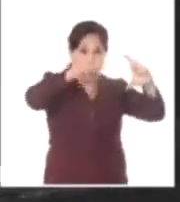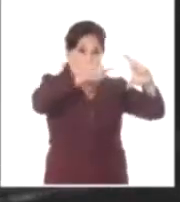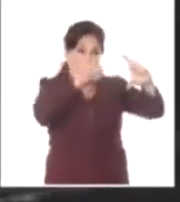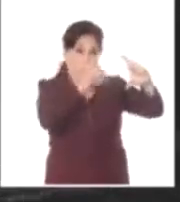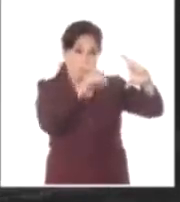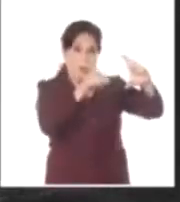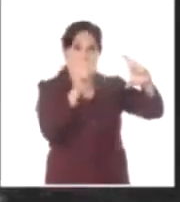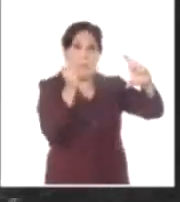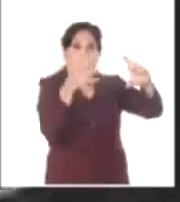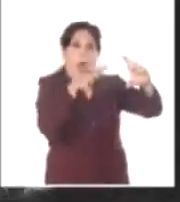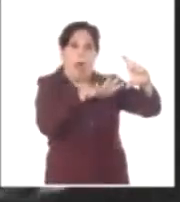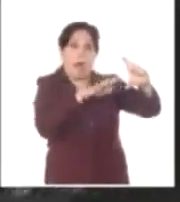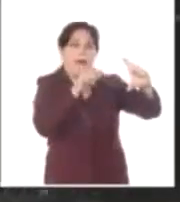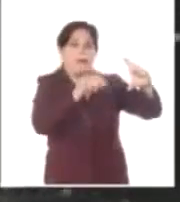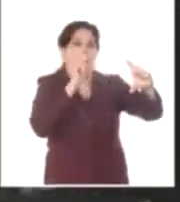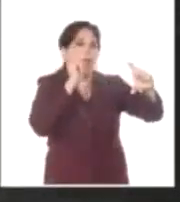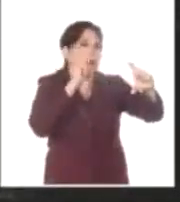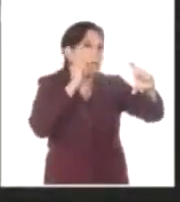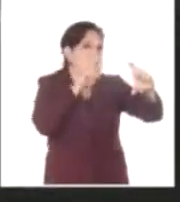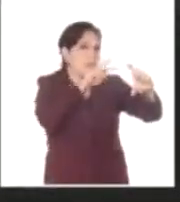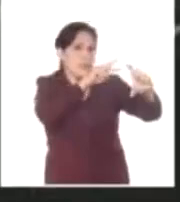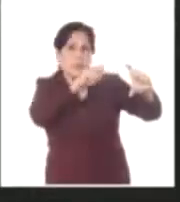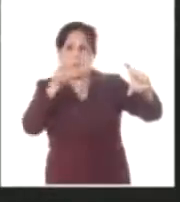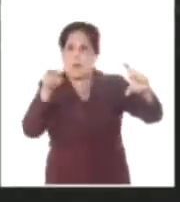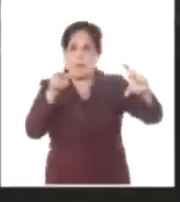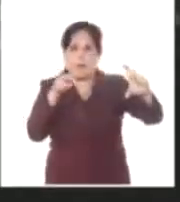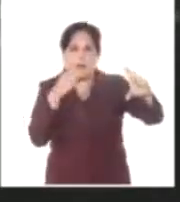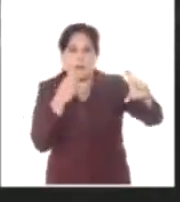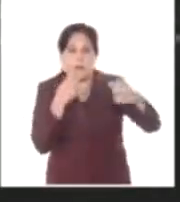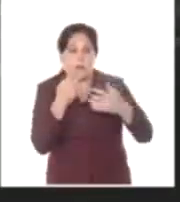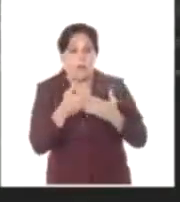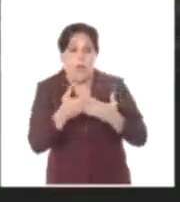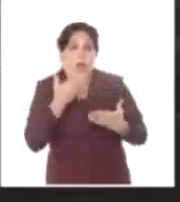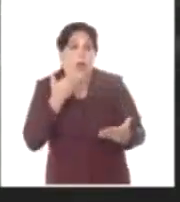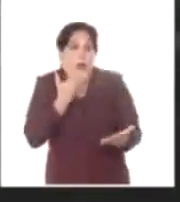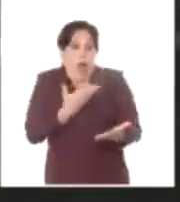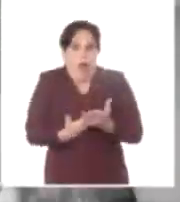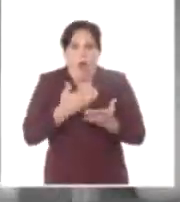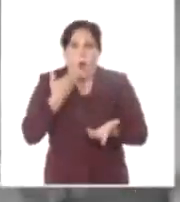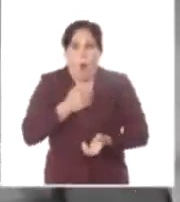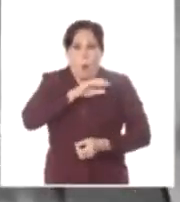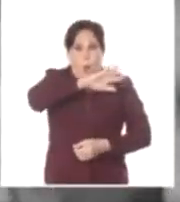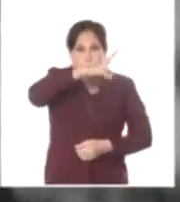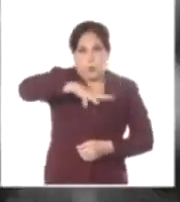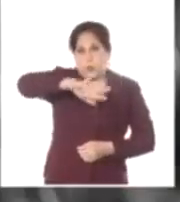cuánta alusión a la naturaleza que lo cobijaría durante su ruta heroica.